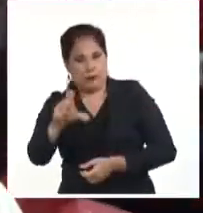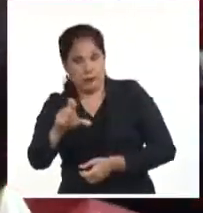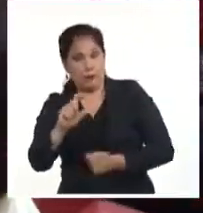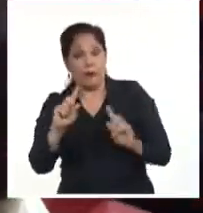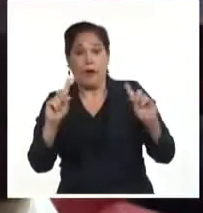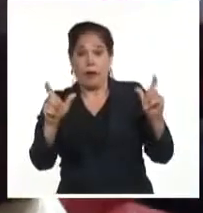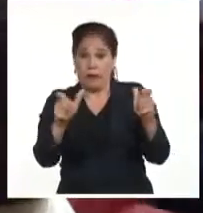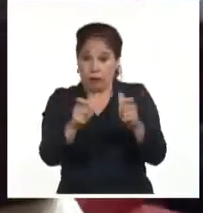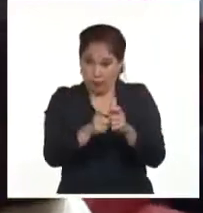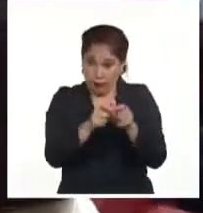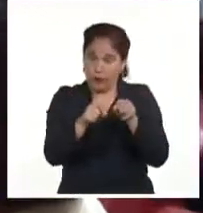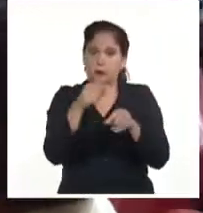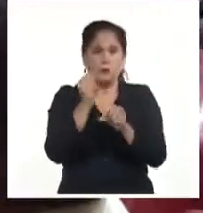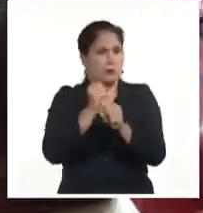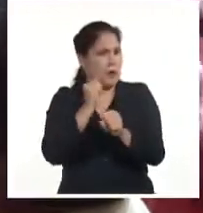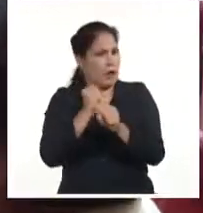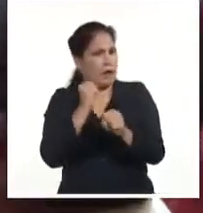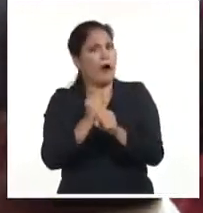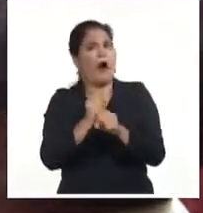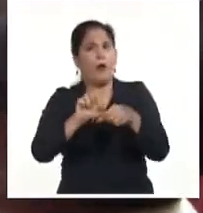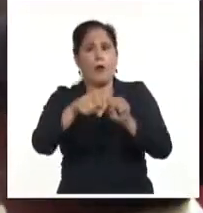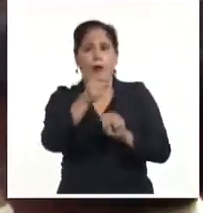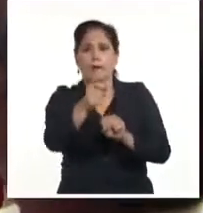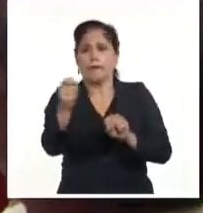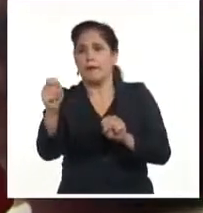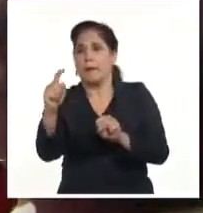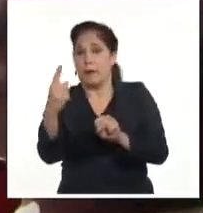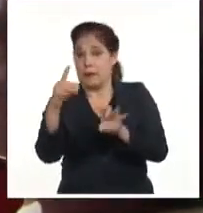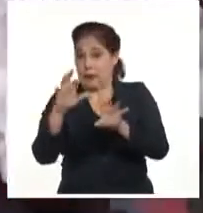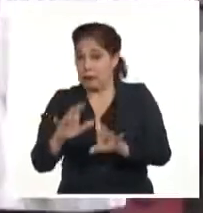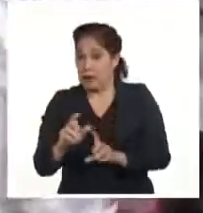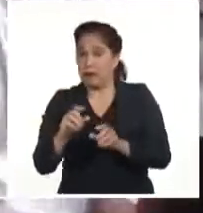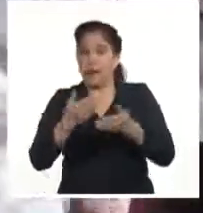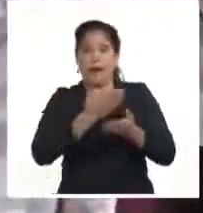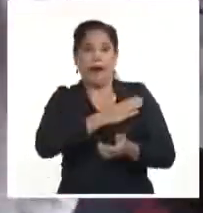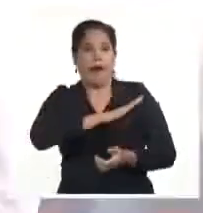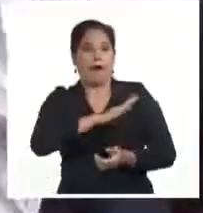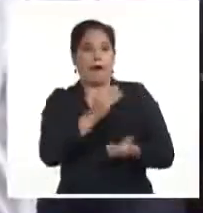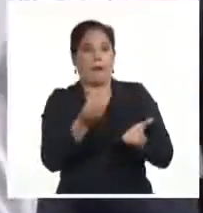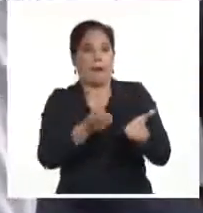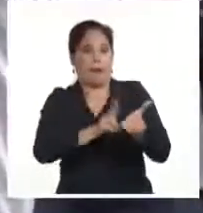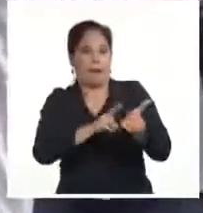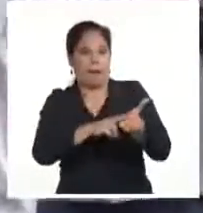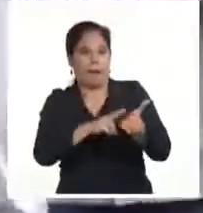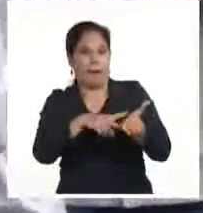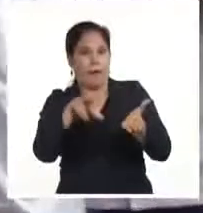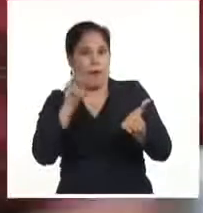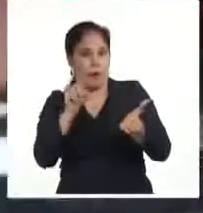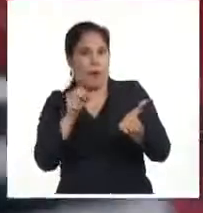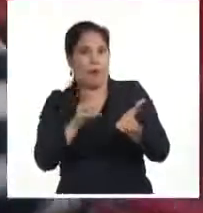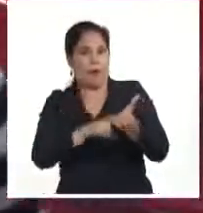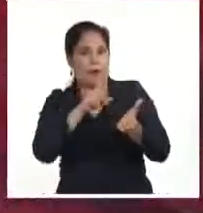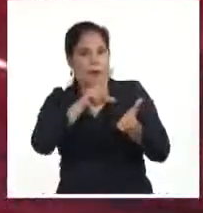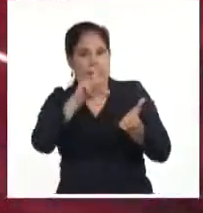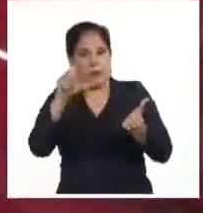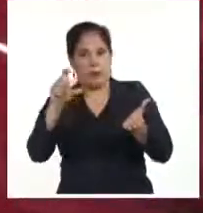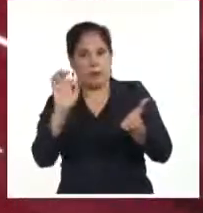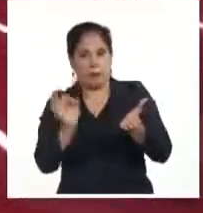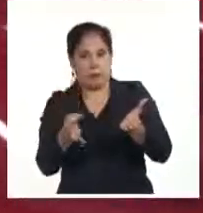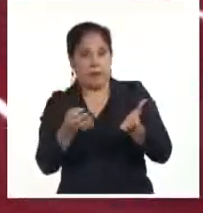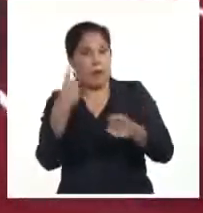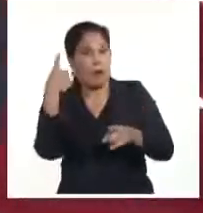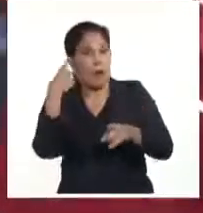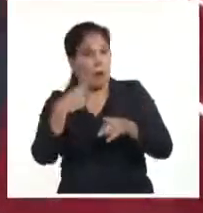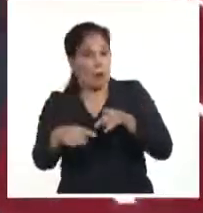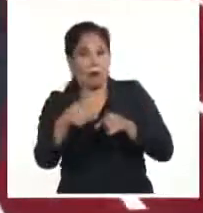ceremonia, trabajadores recibieron de manos del primer secretario el carnet que los acredita como nuevos militantes del partido. También